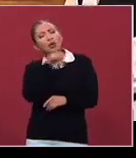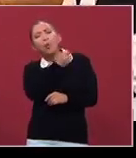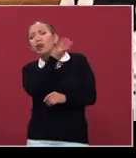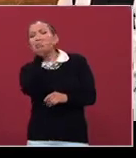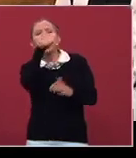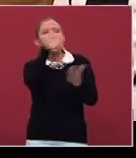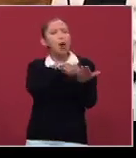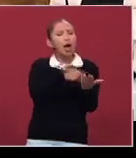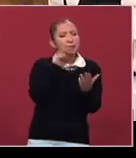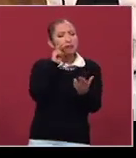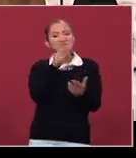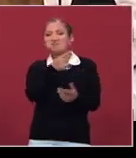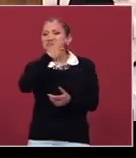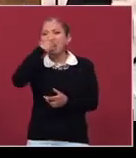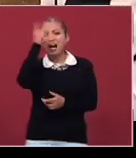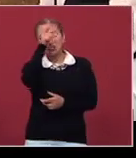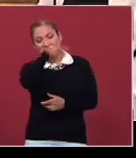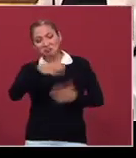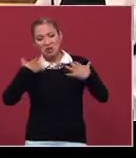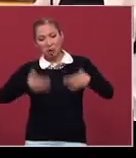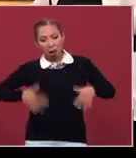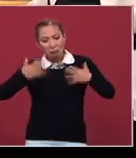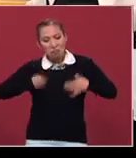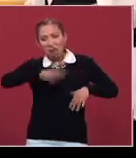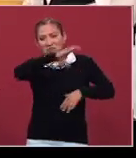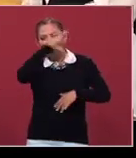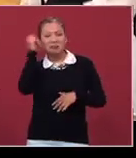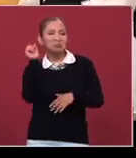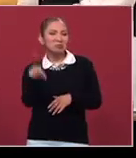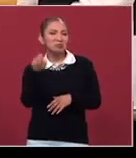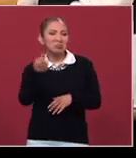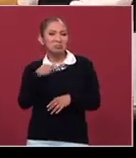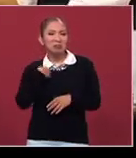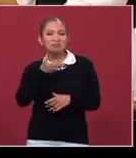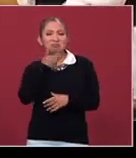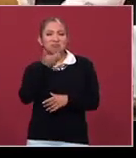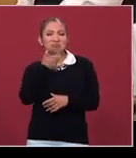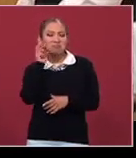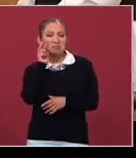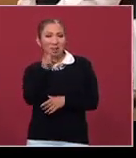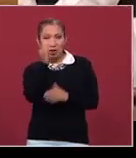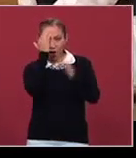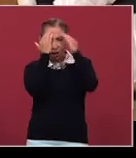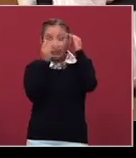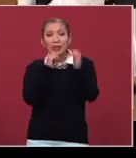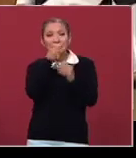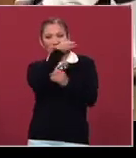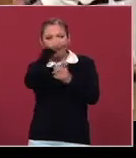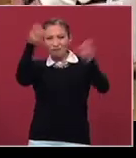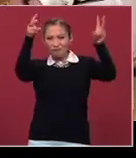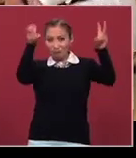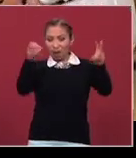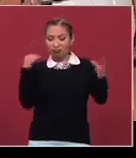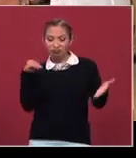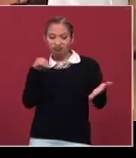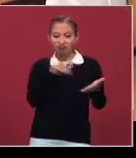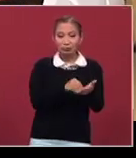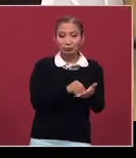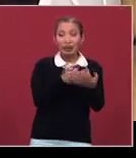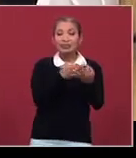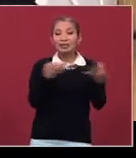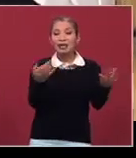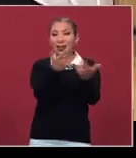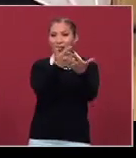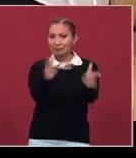cualquier parte y lo ubican por su vestimenta, por las fotos clásicas que se hicieron de él y también por esa frase que quedó acuñada que es